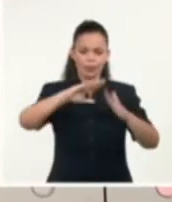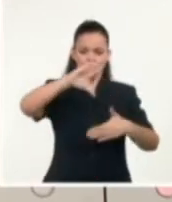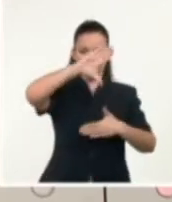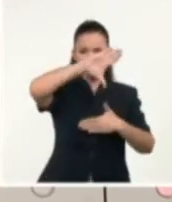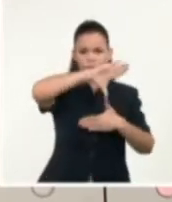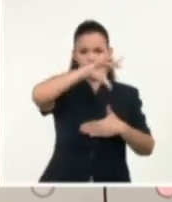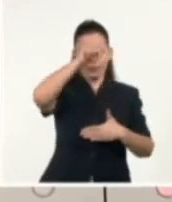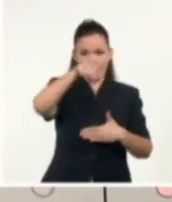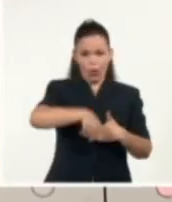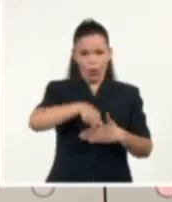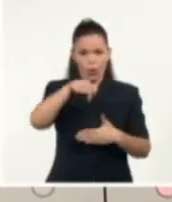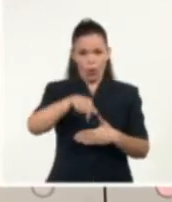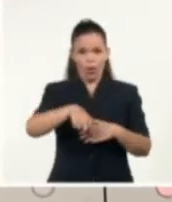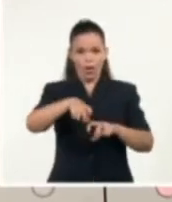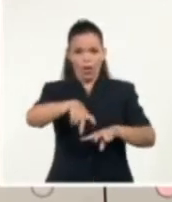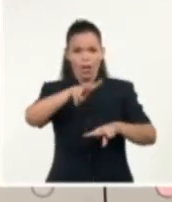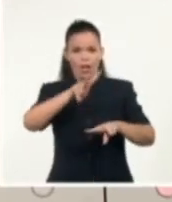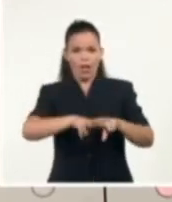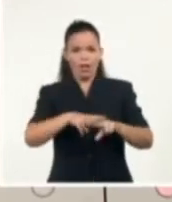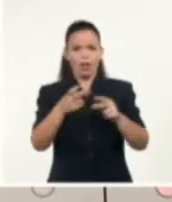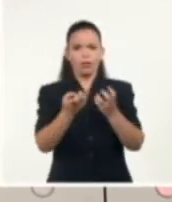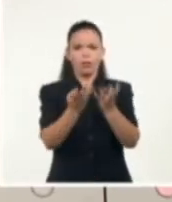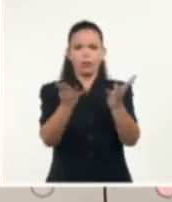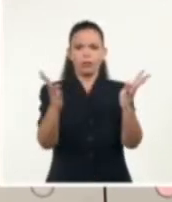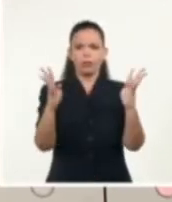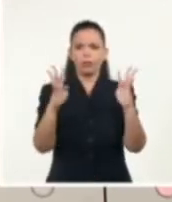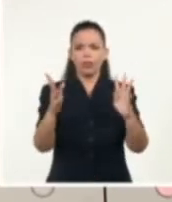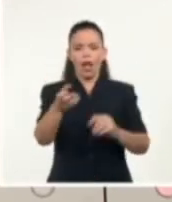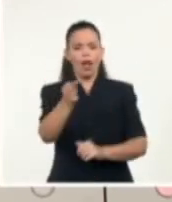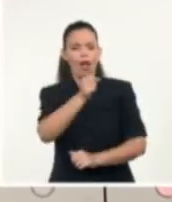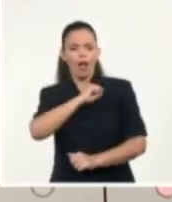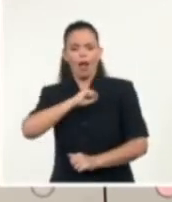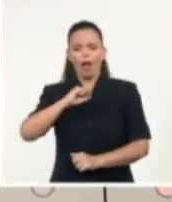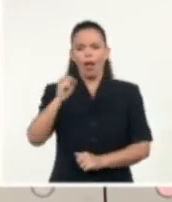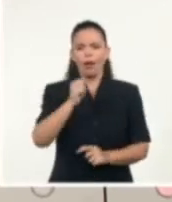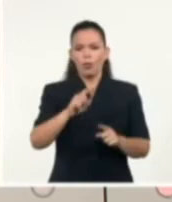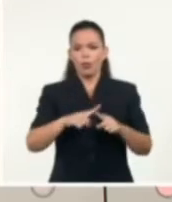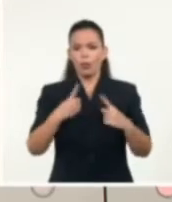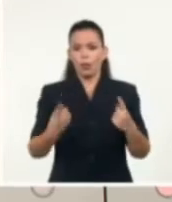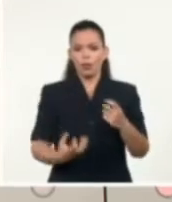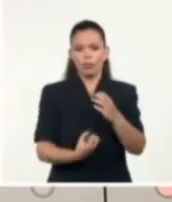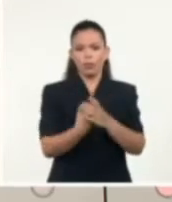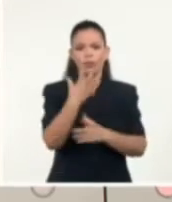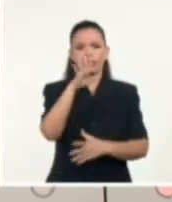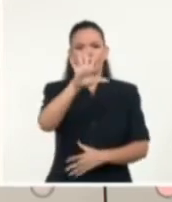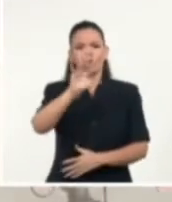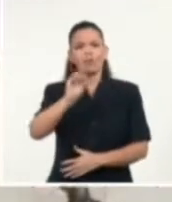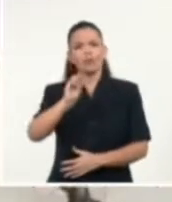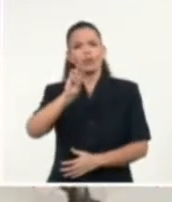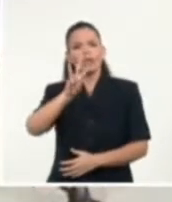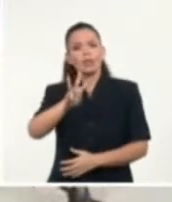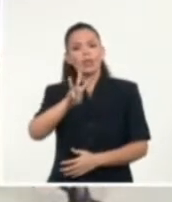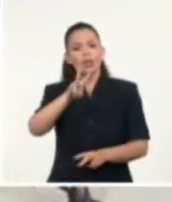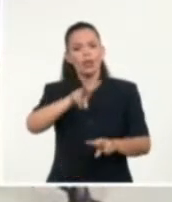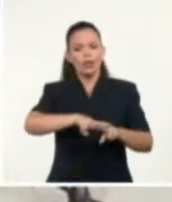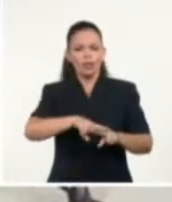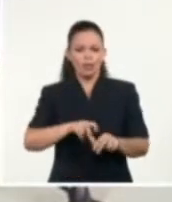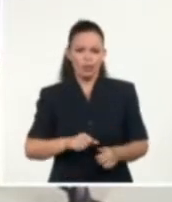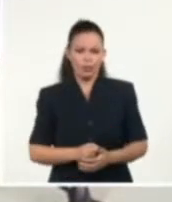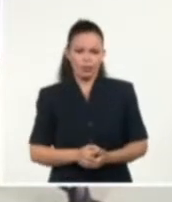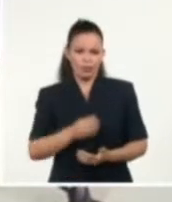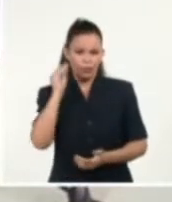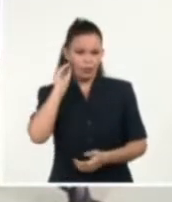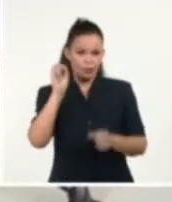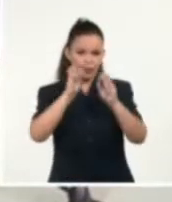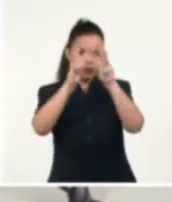hoy en esta capital la Cantata a la Habana en vísperas del aniversario 503 de la Fundación de la Ciudad. El portal Cubasí